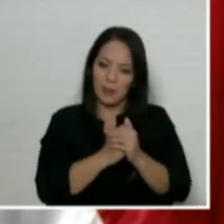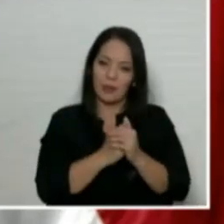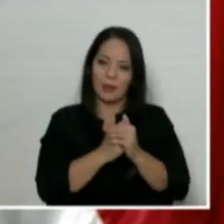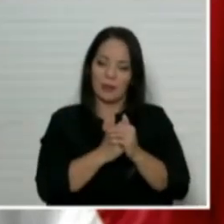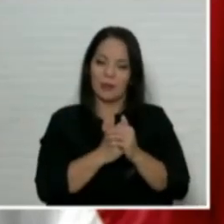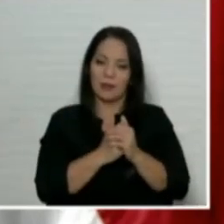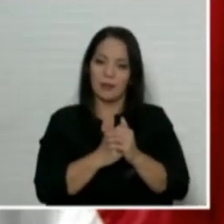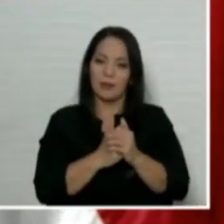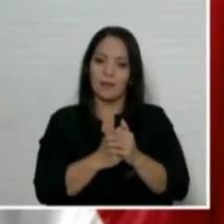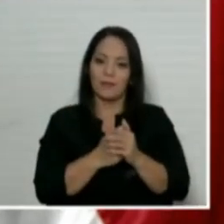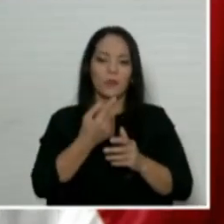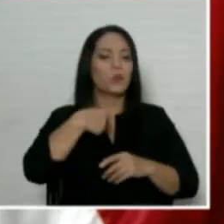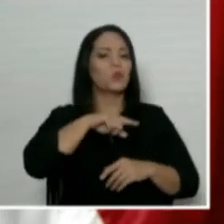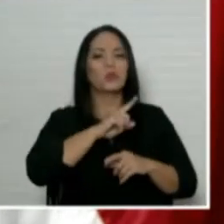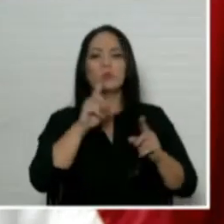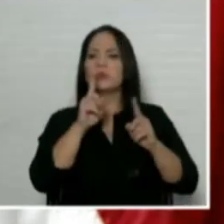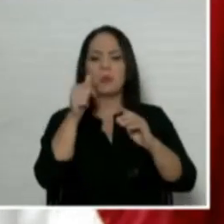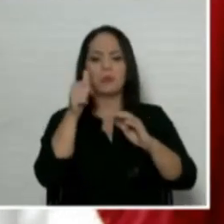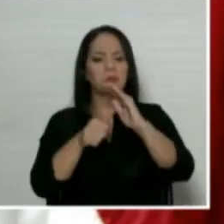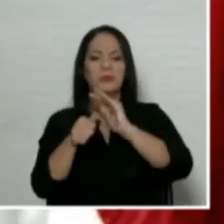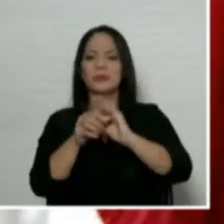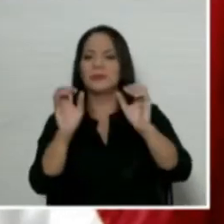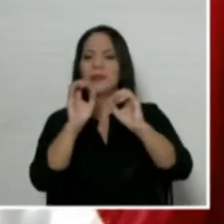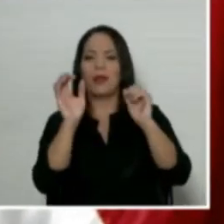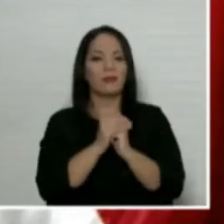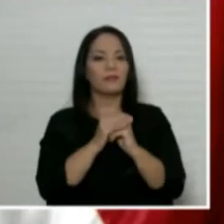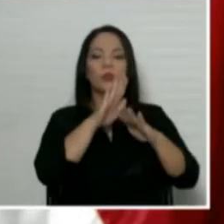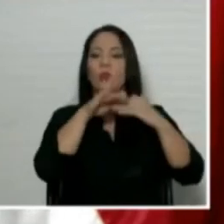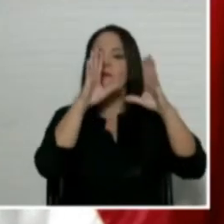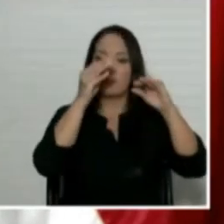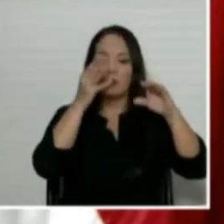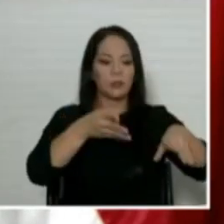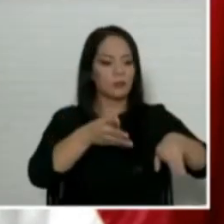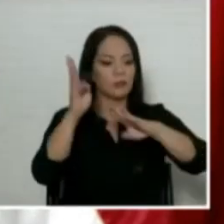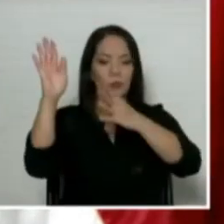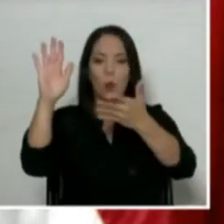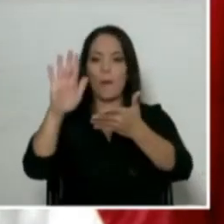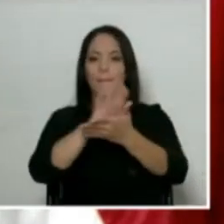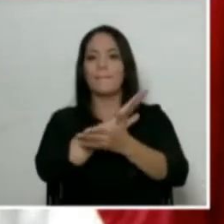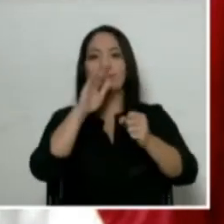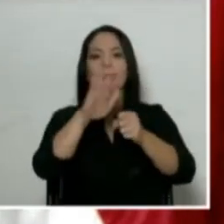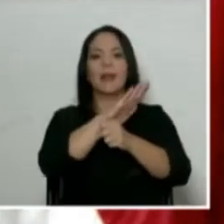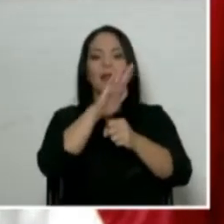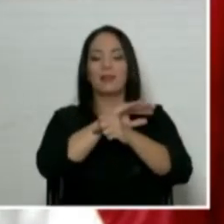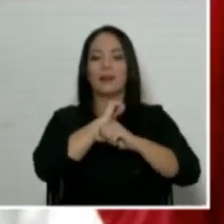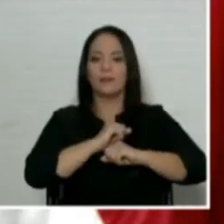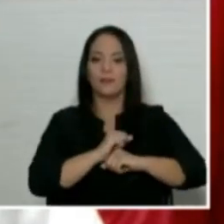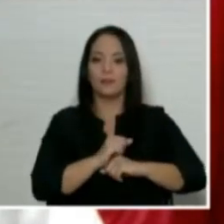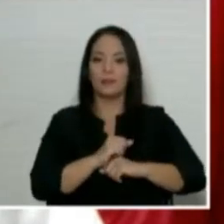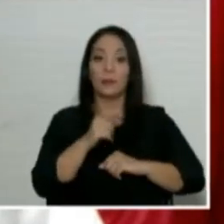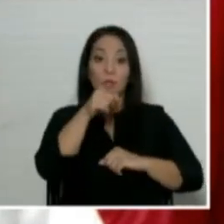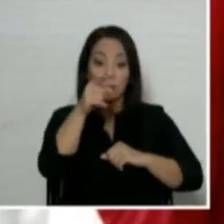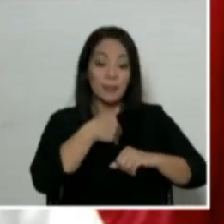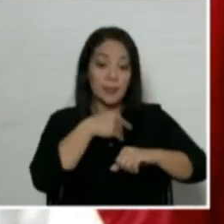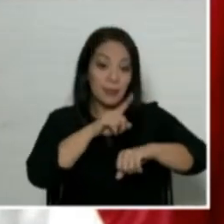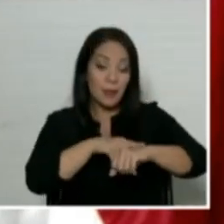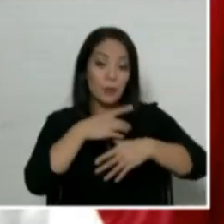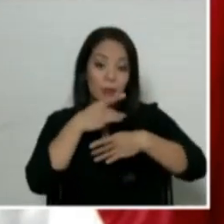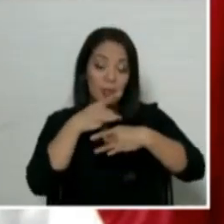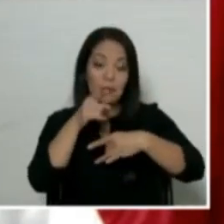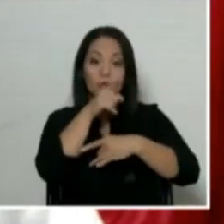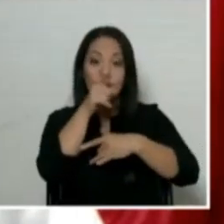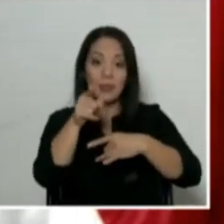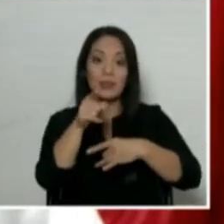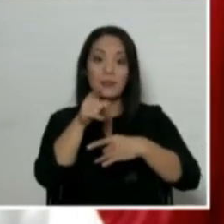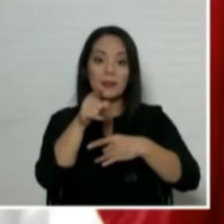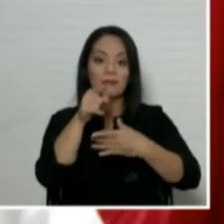nosotros no ocultamos nada. Ahí va a estar la información completa. Si usted tiene tiempo e interés, métase